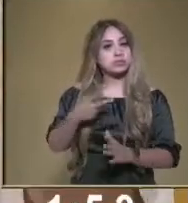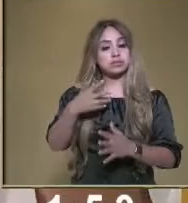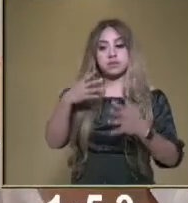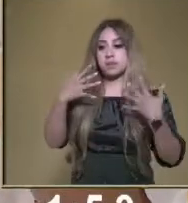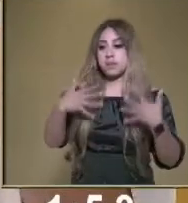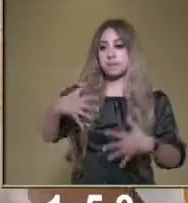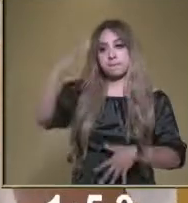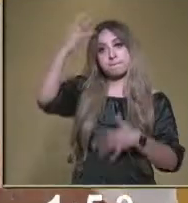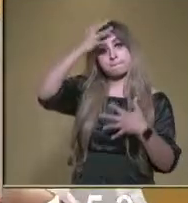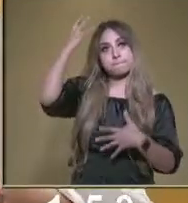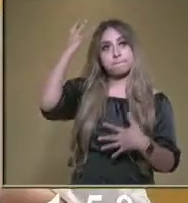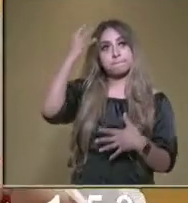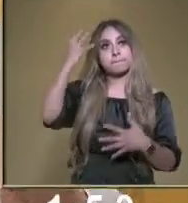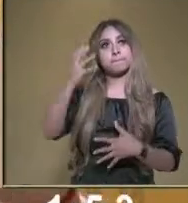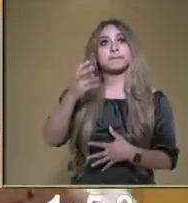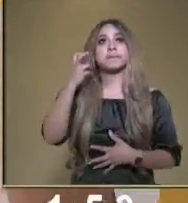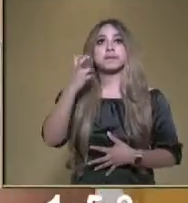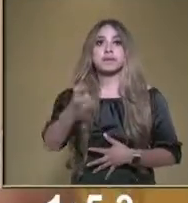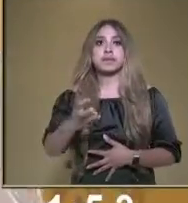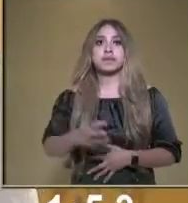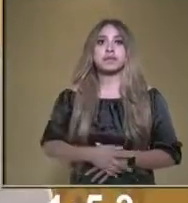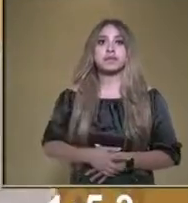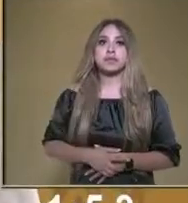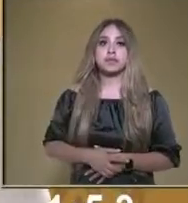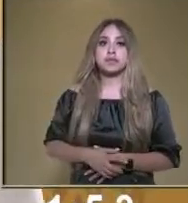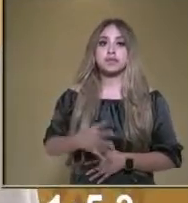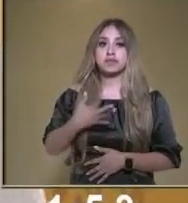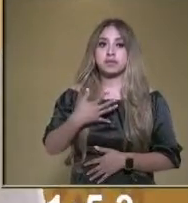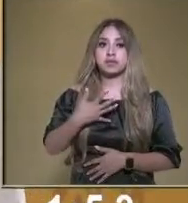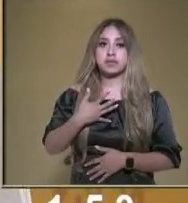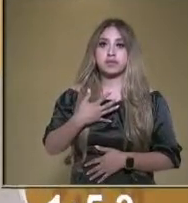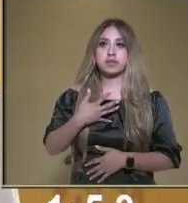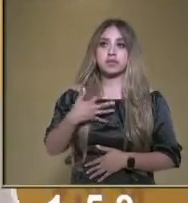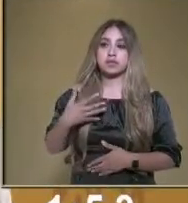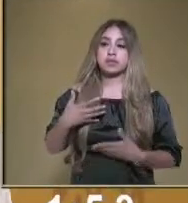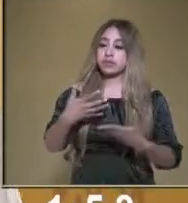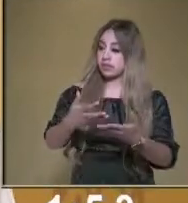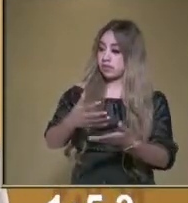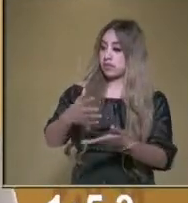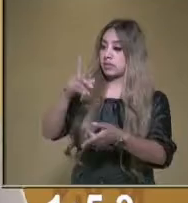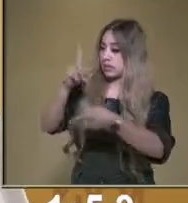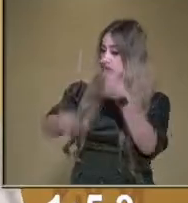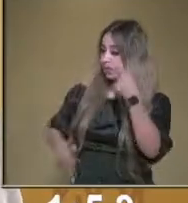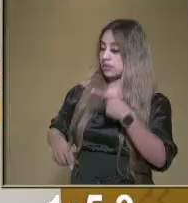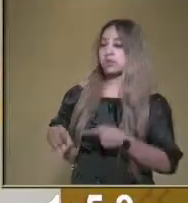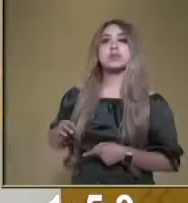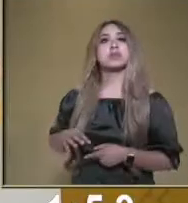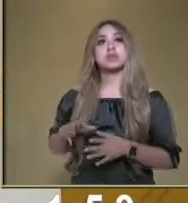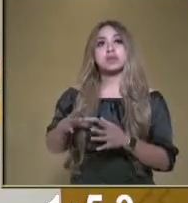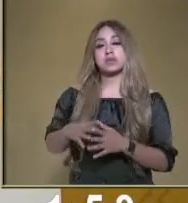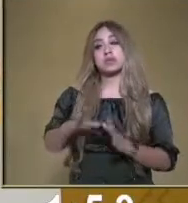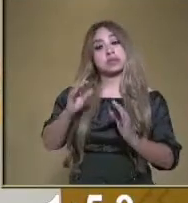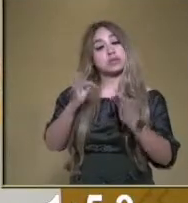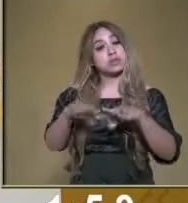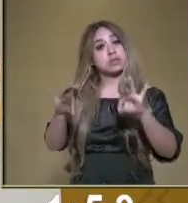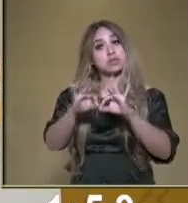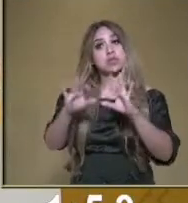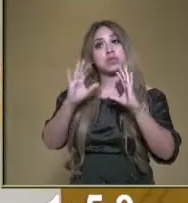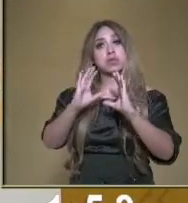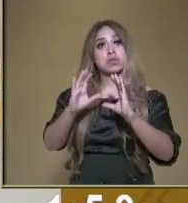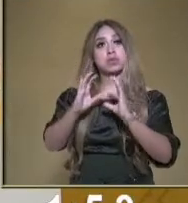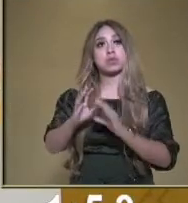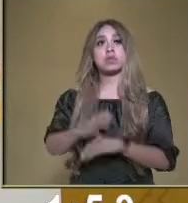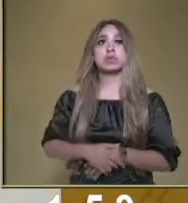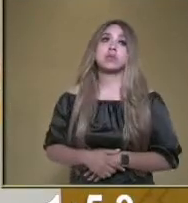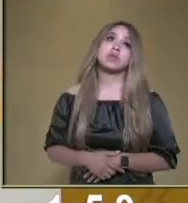las bacterias que trajimos de la calle. Es muy importante que nos sigamos cuidando. ¿Verdad que sí, maestra? Sí. De hecho,